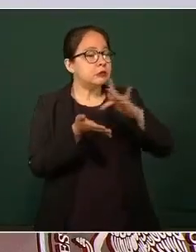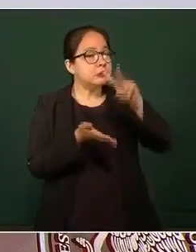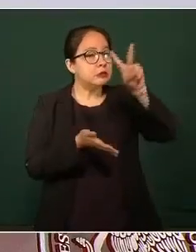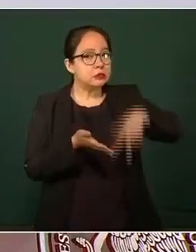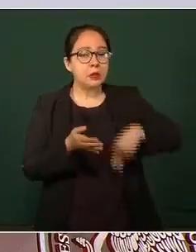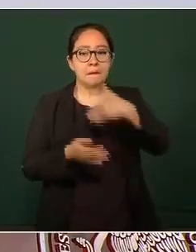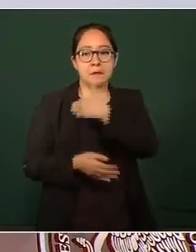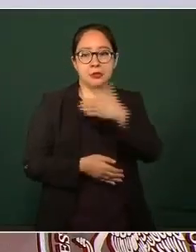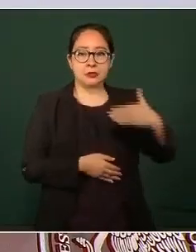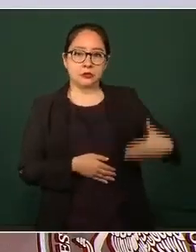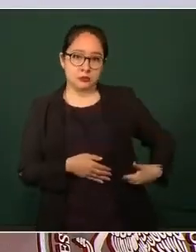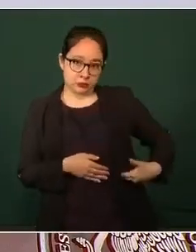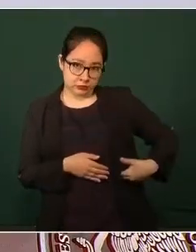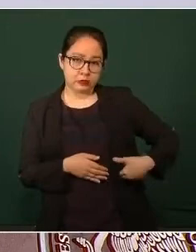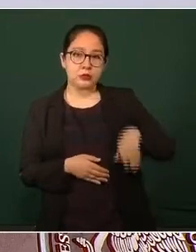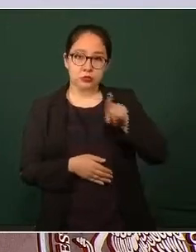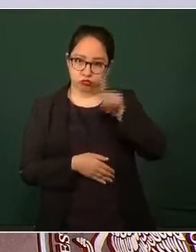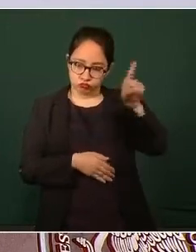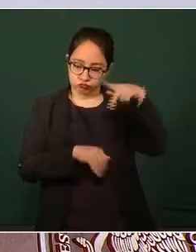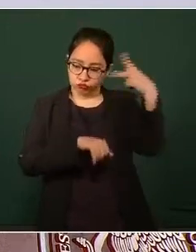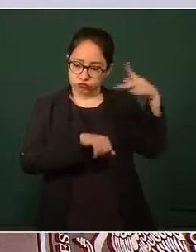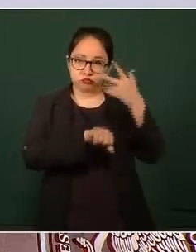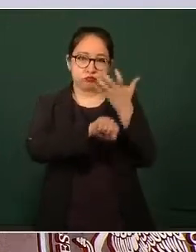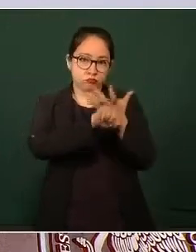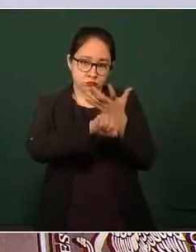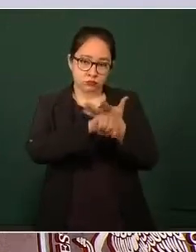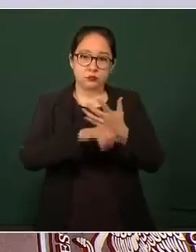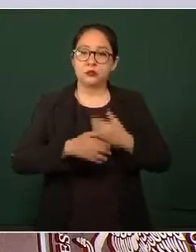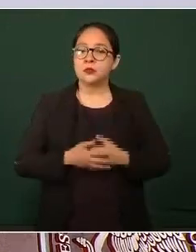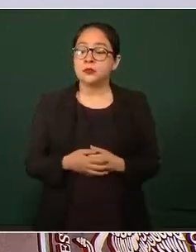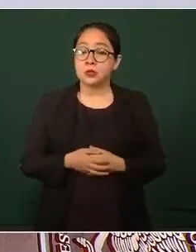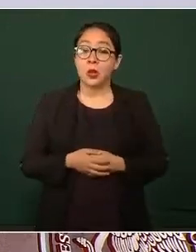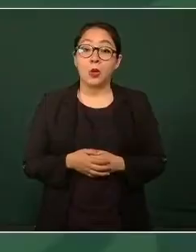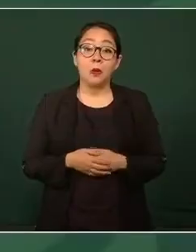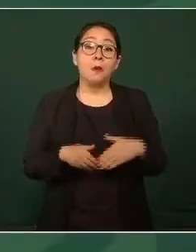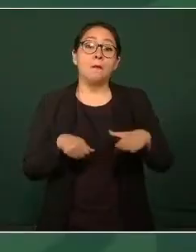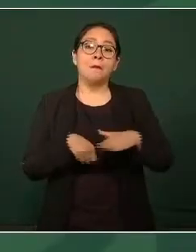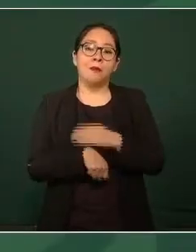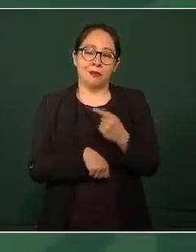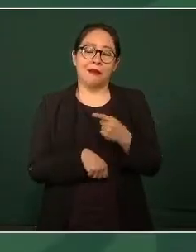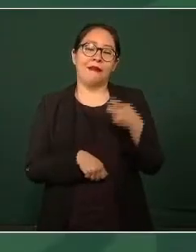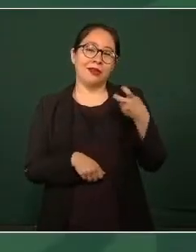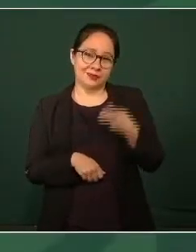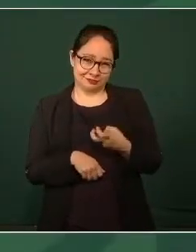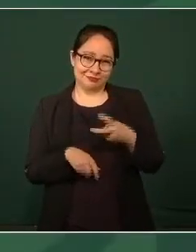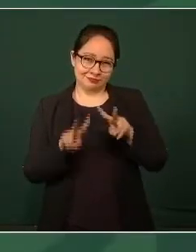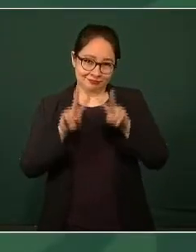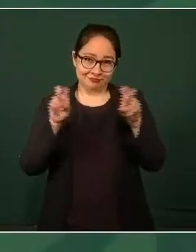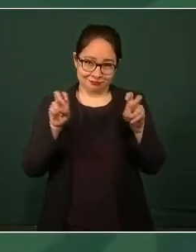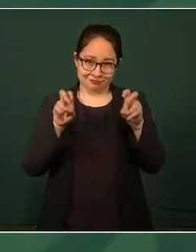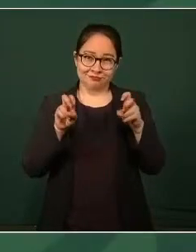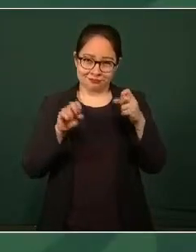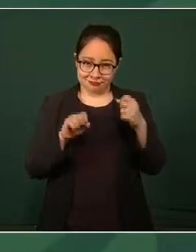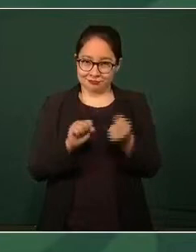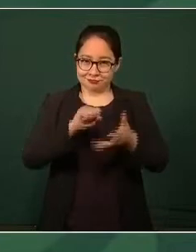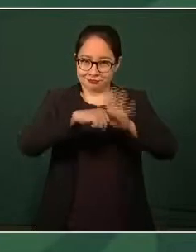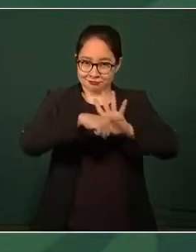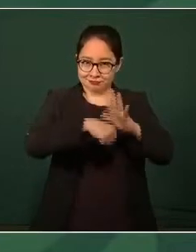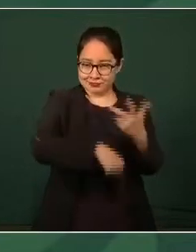este tema se lo traté desde hace